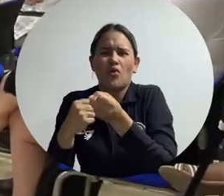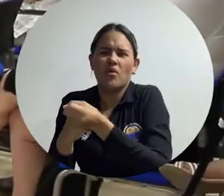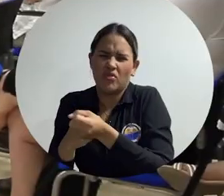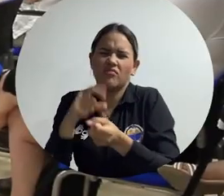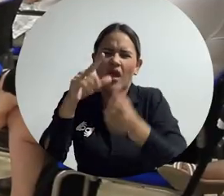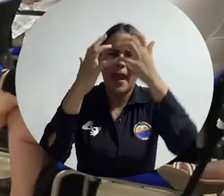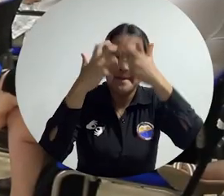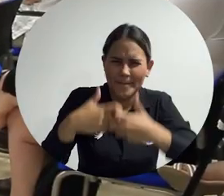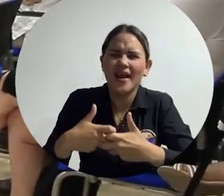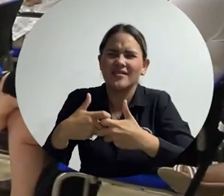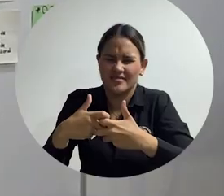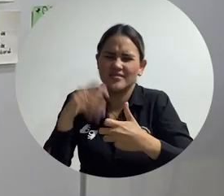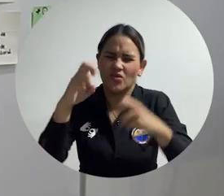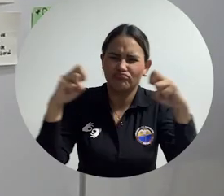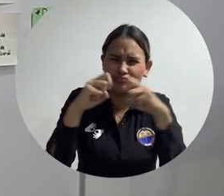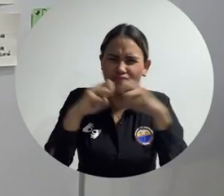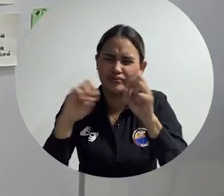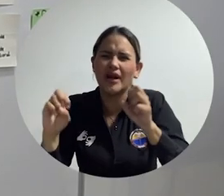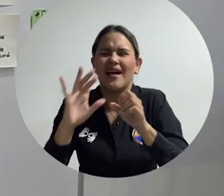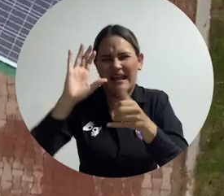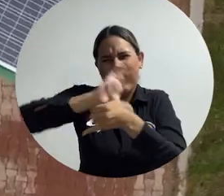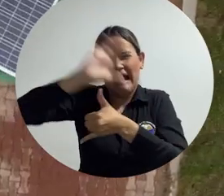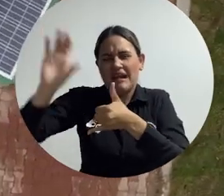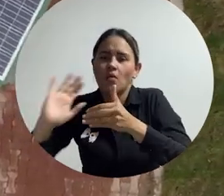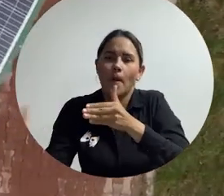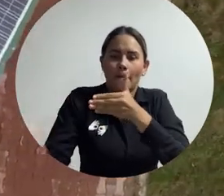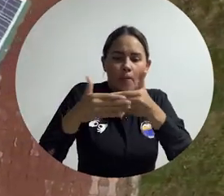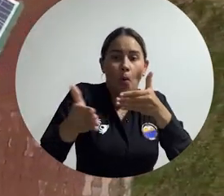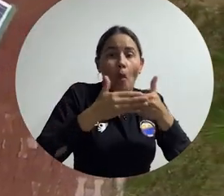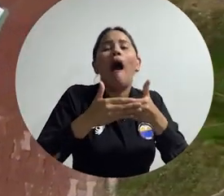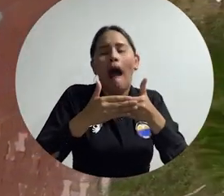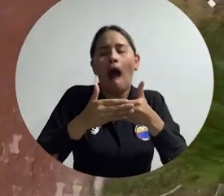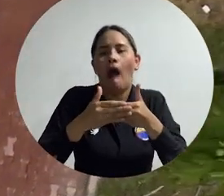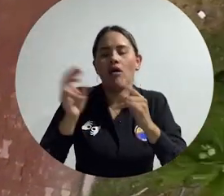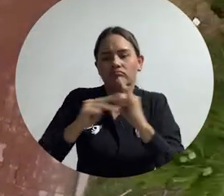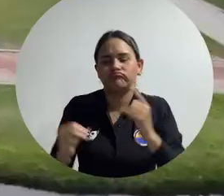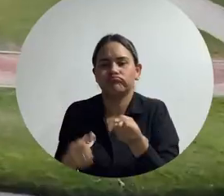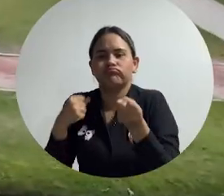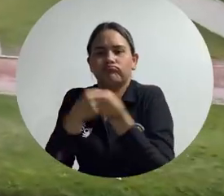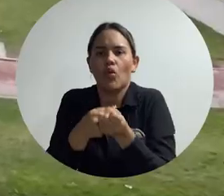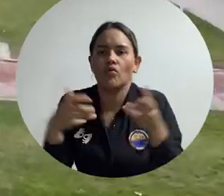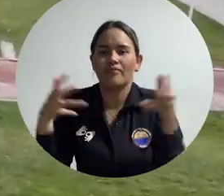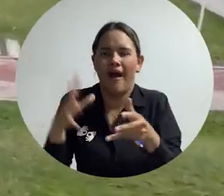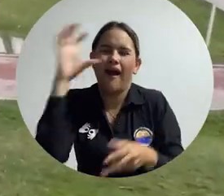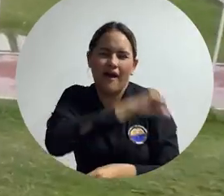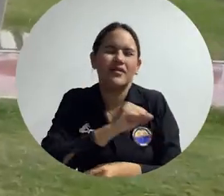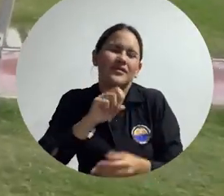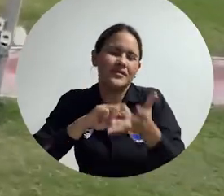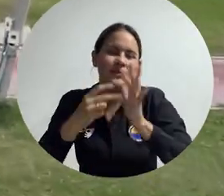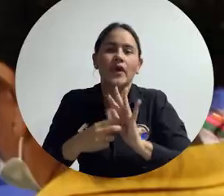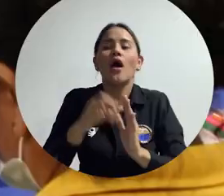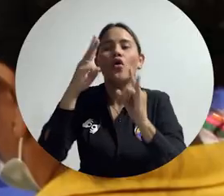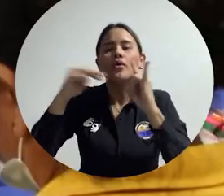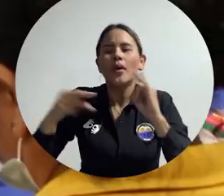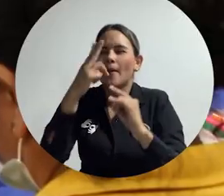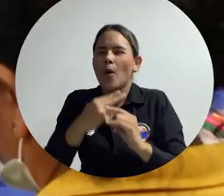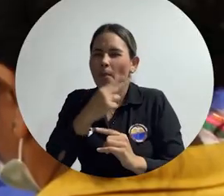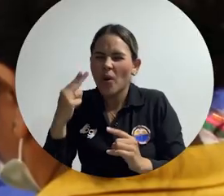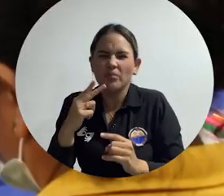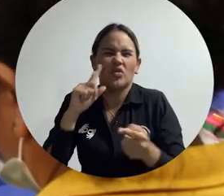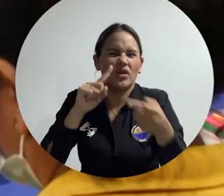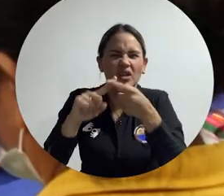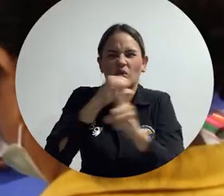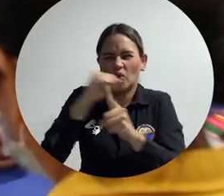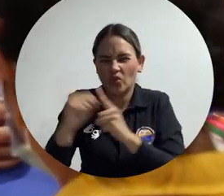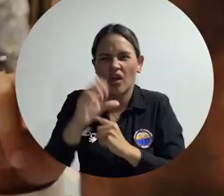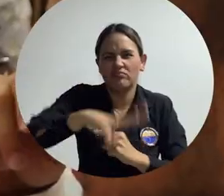compañías eléctricas tradicionales, buscando implementar acciones políticas y climáticas para la sostenibilidad, lo que demuestra su compromiso con el desarrollo